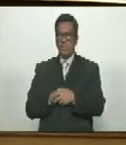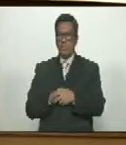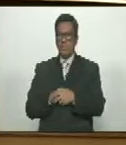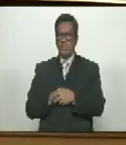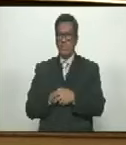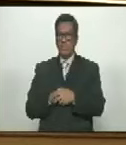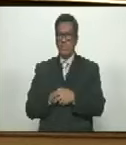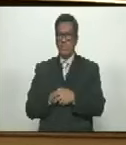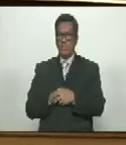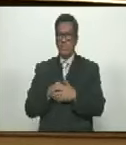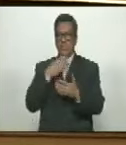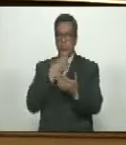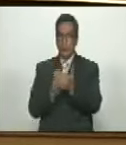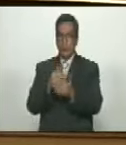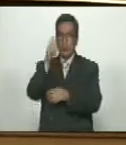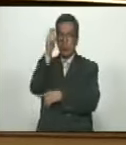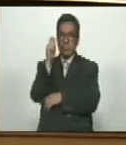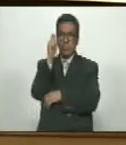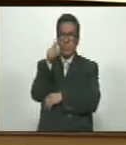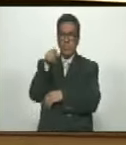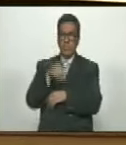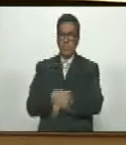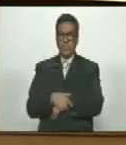gracias diputado